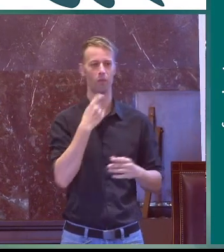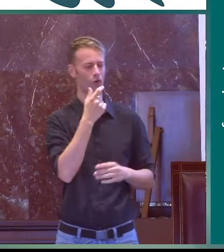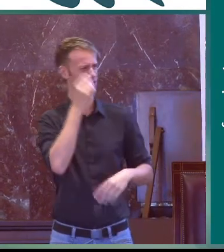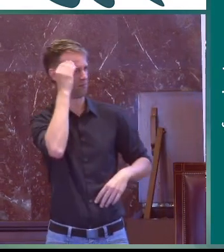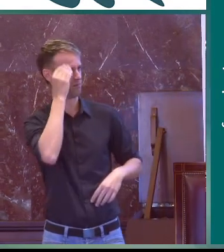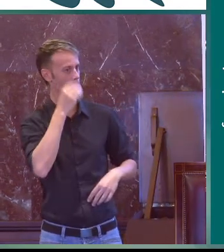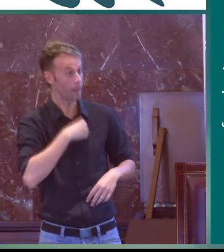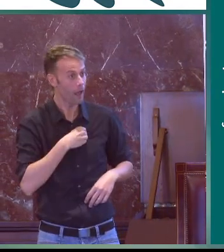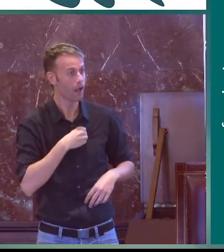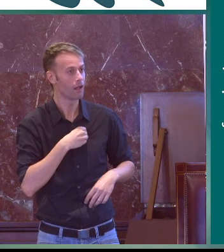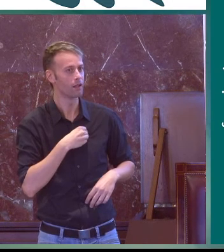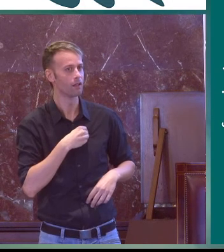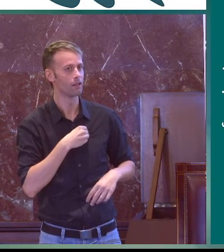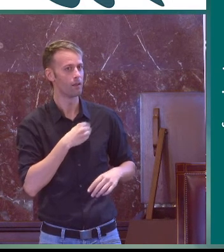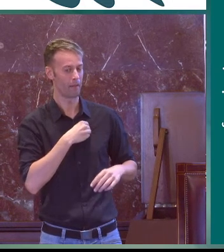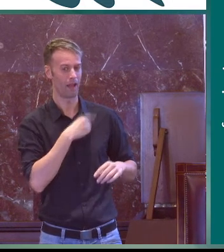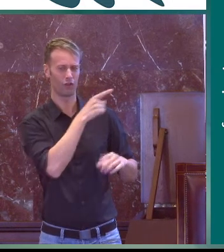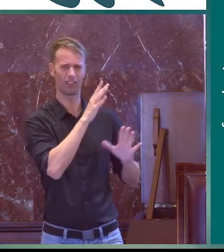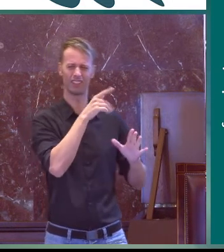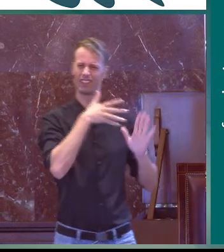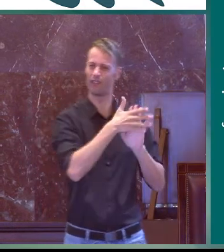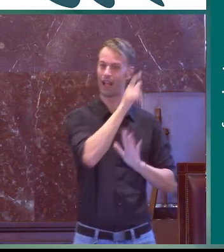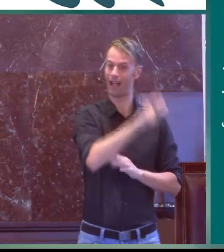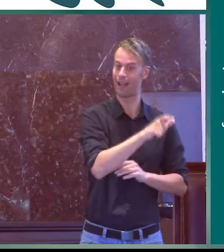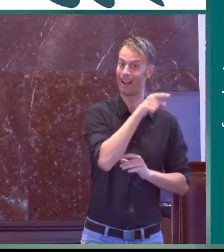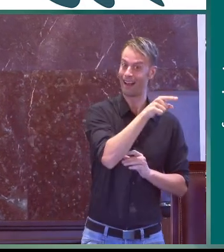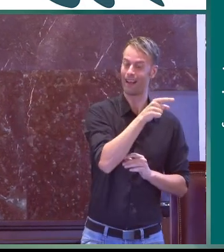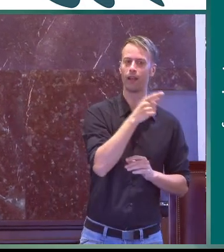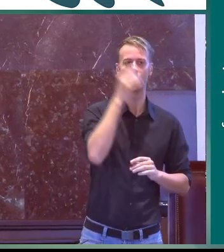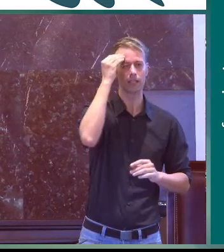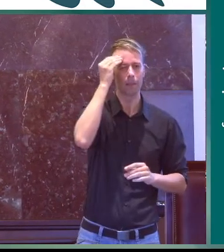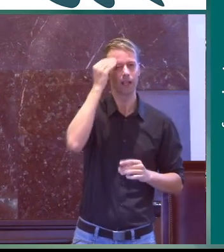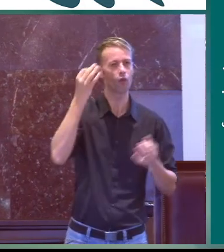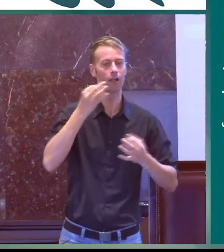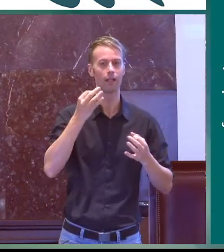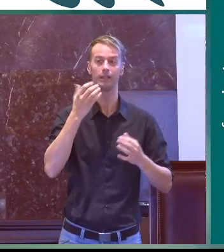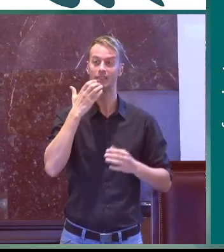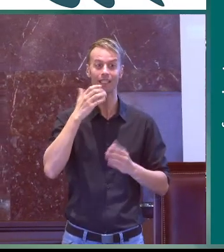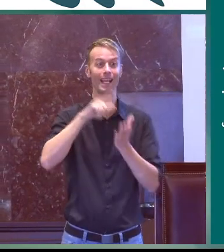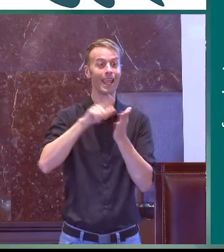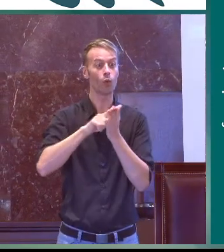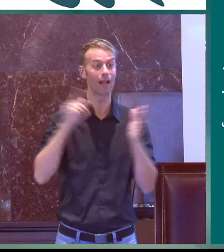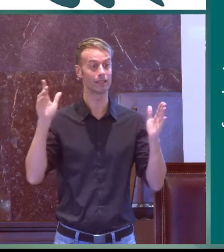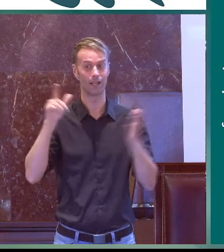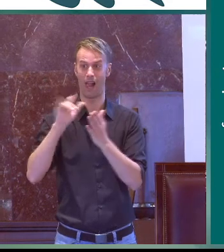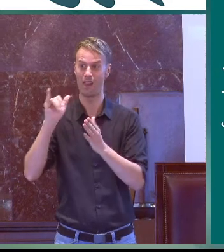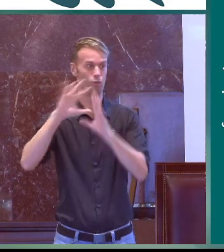veces o sea que os sentís identificados con ello y claro pensamos pena o sea que la persona está pensando